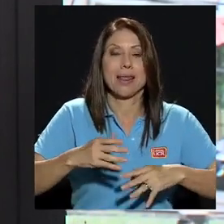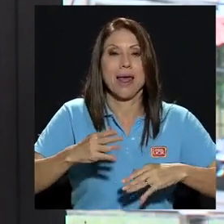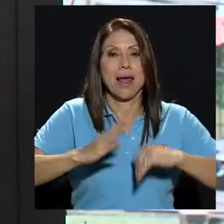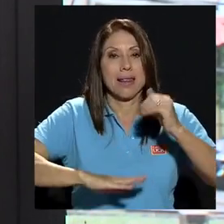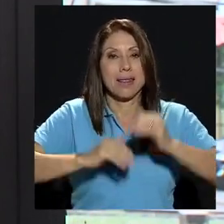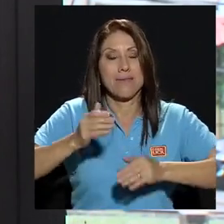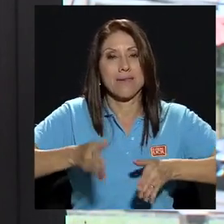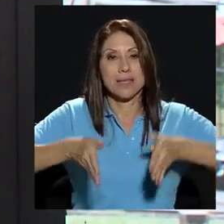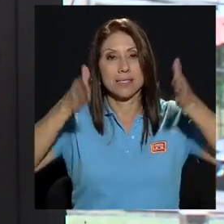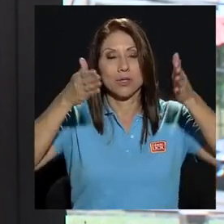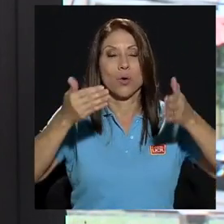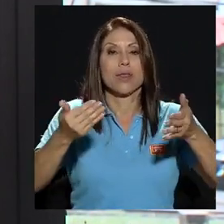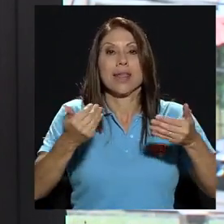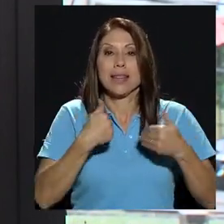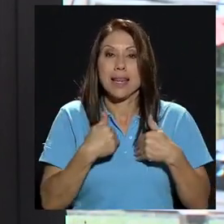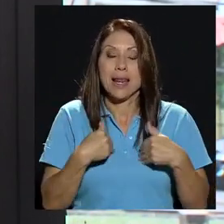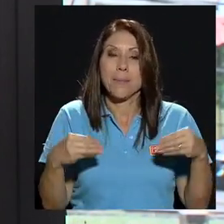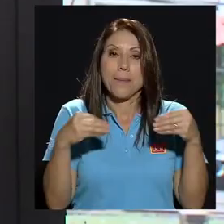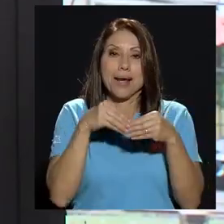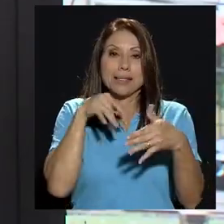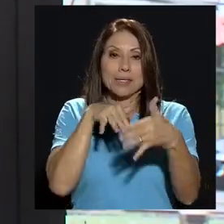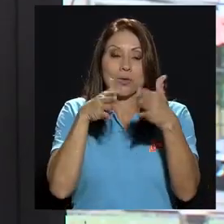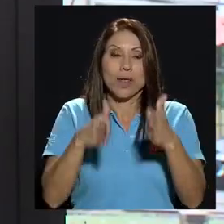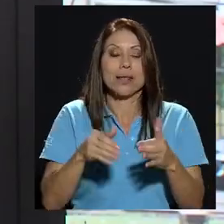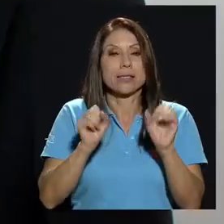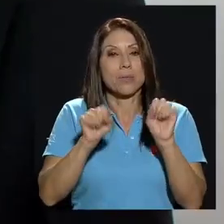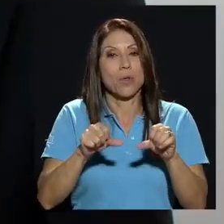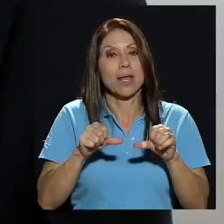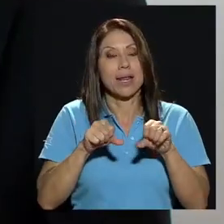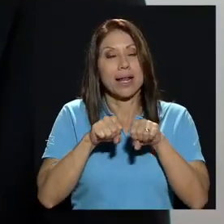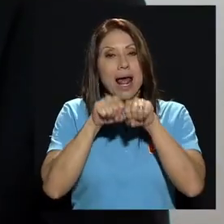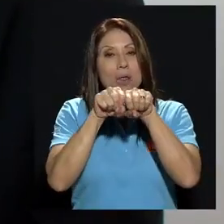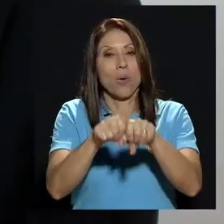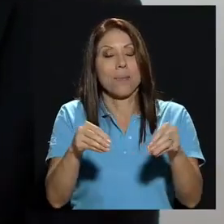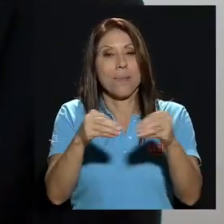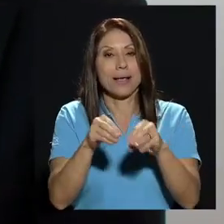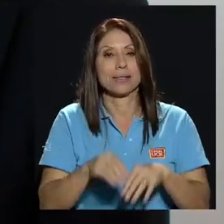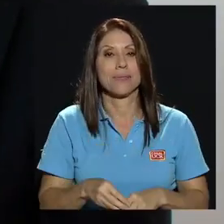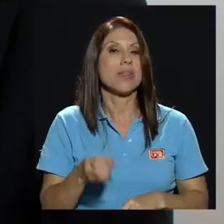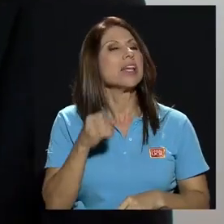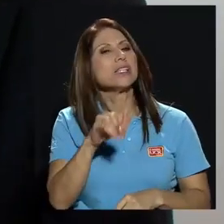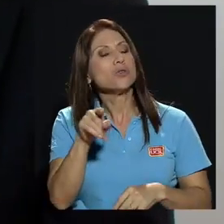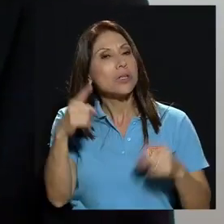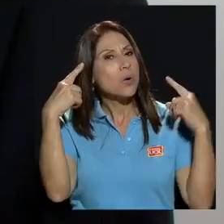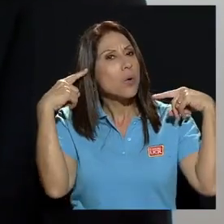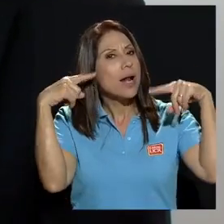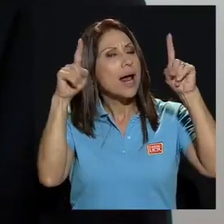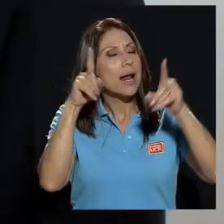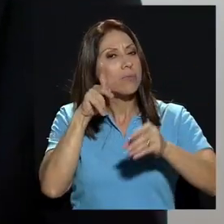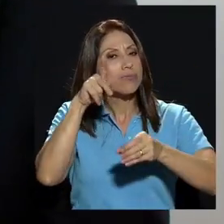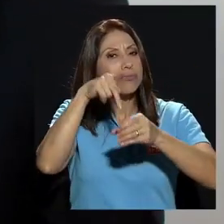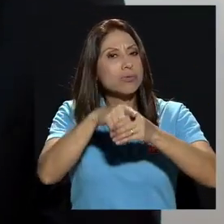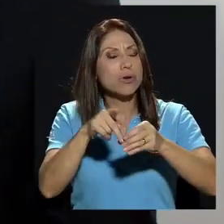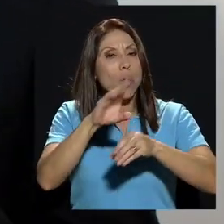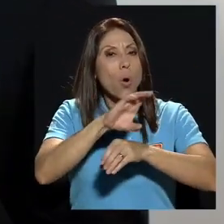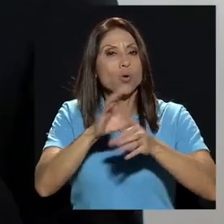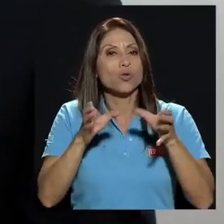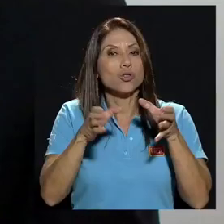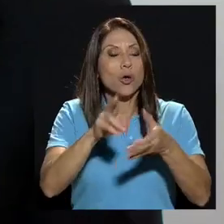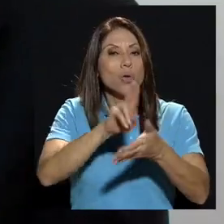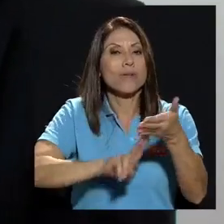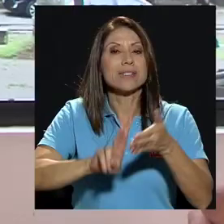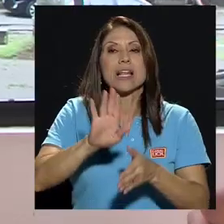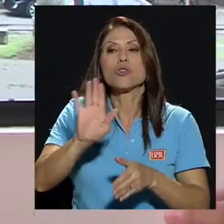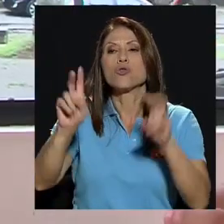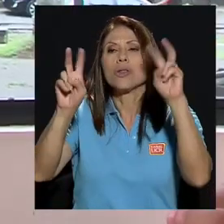en esa línea de tener más estudiantes y poder graduar más de llegar al consejo universitario cuál será su prioridad o el tema más